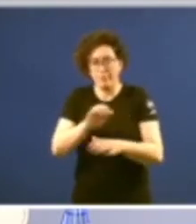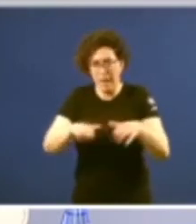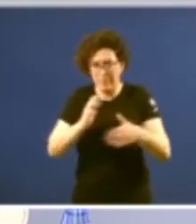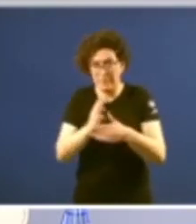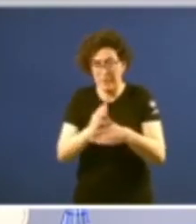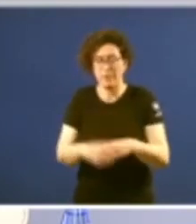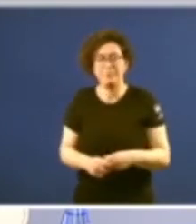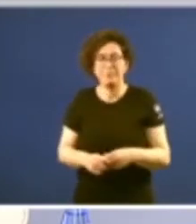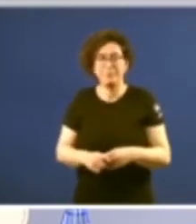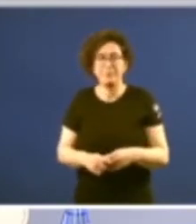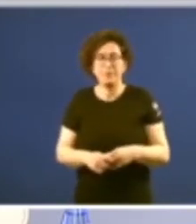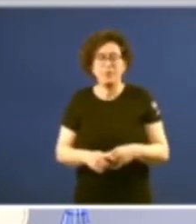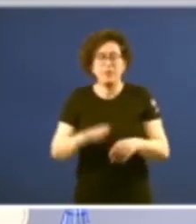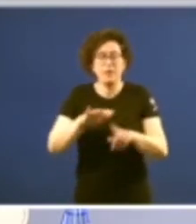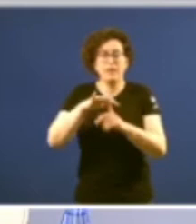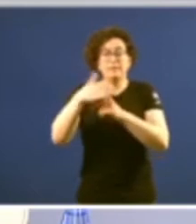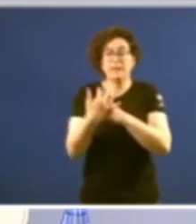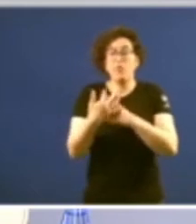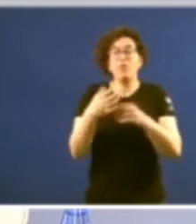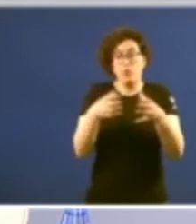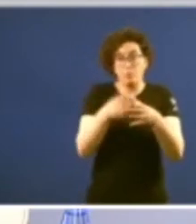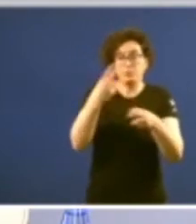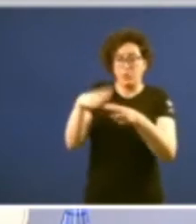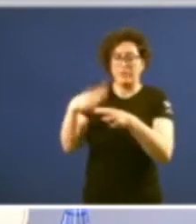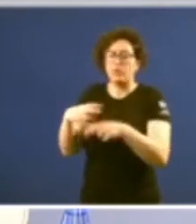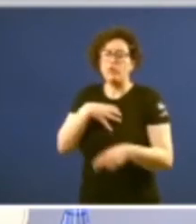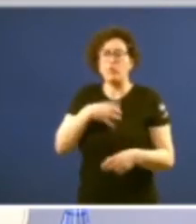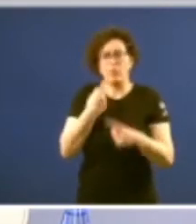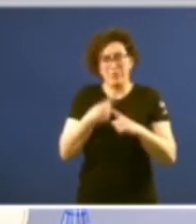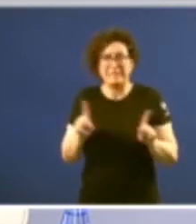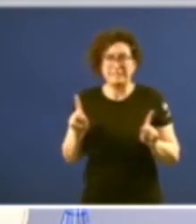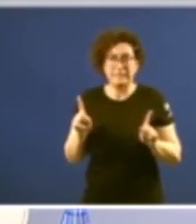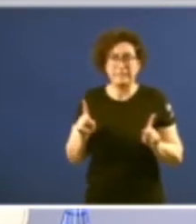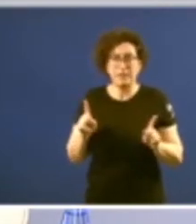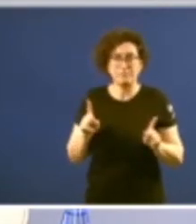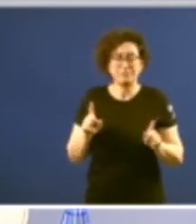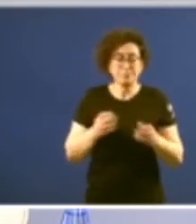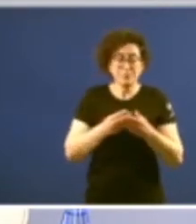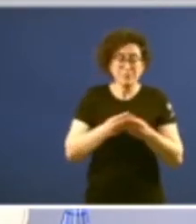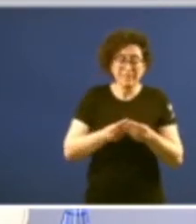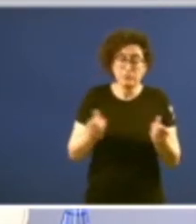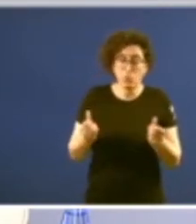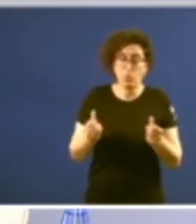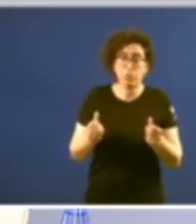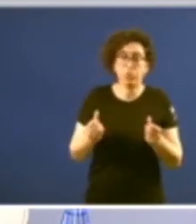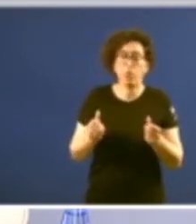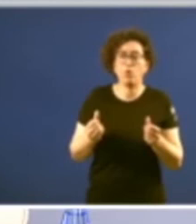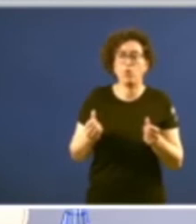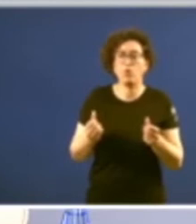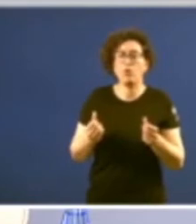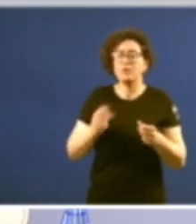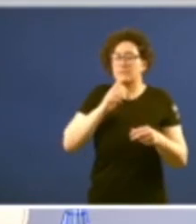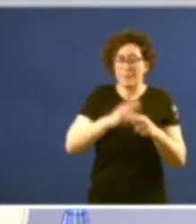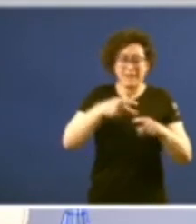No estado de partidos a función é un pouco diferente A disolución non é máis que o